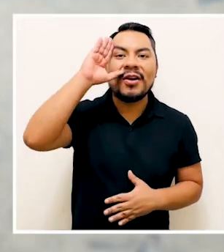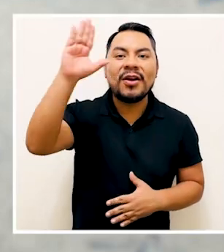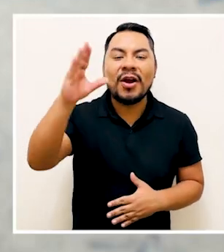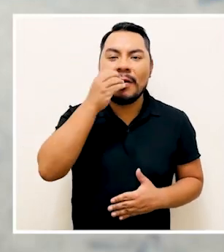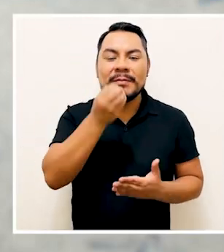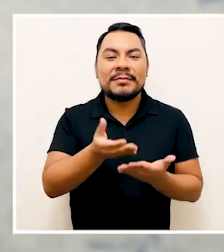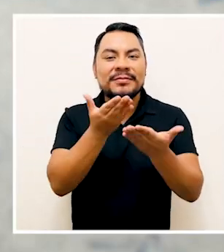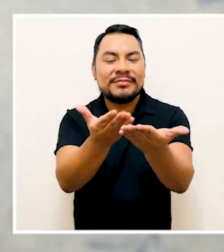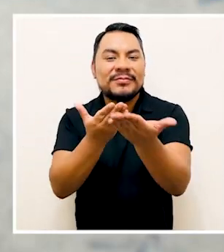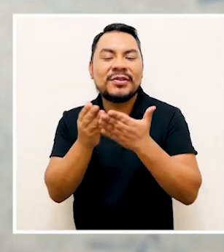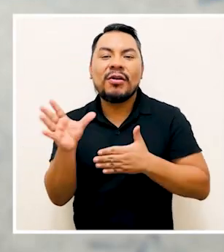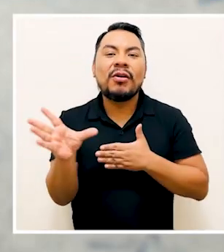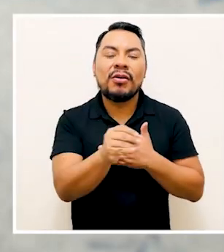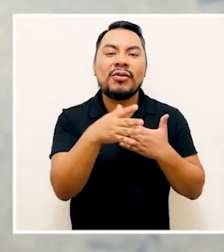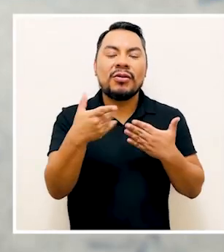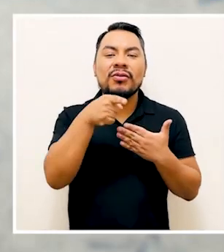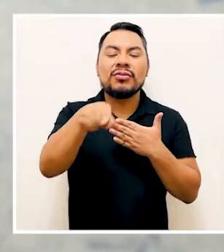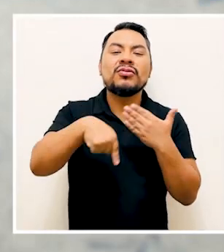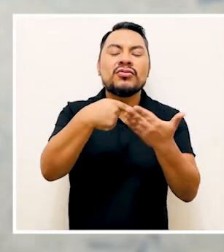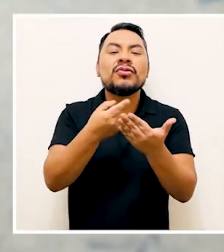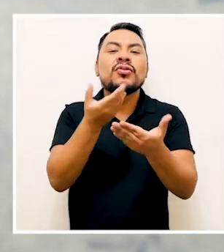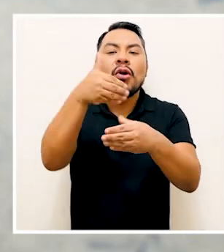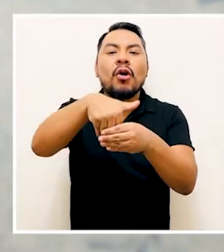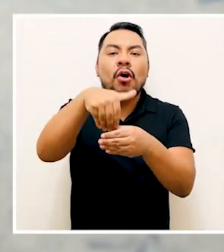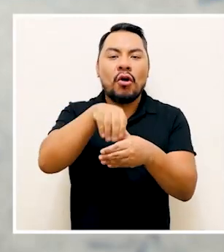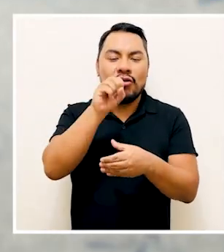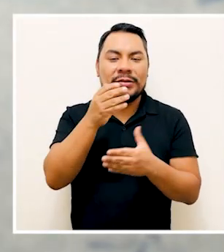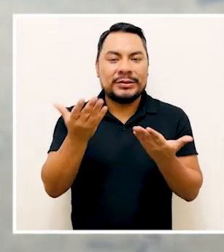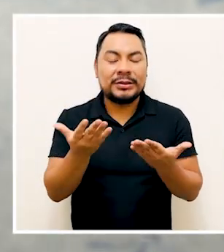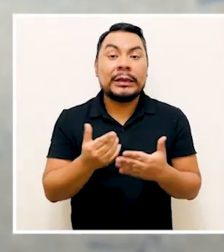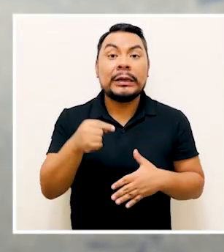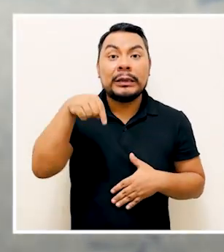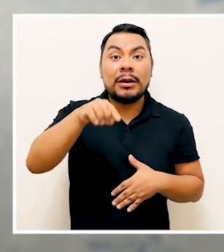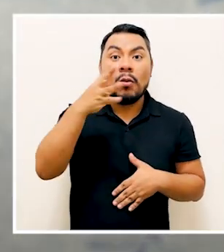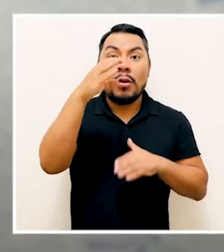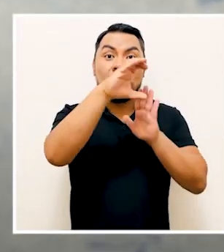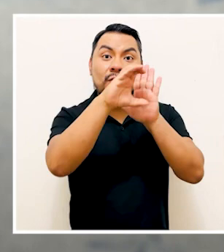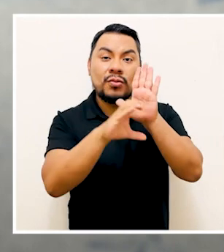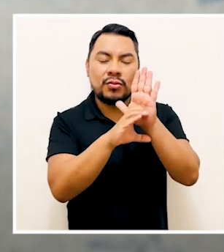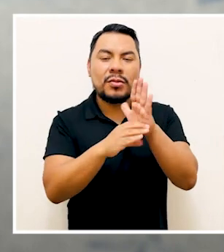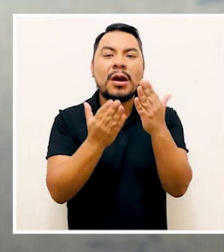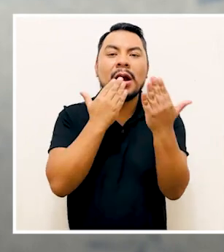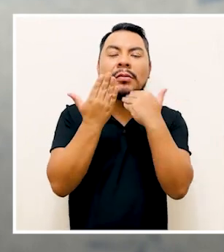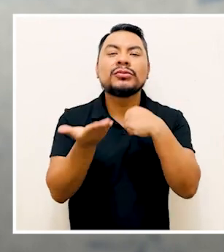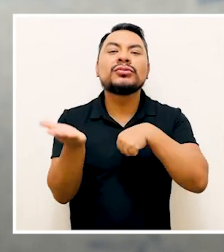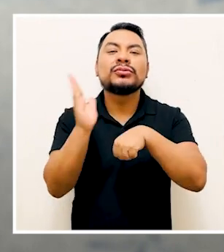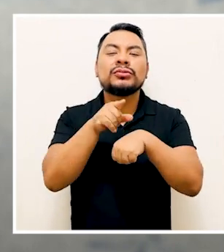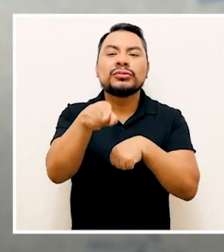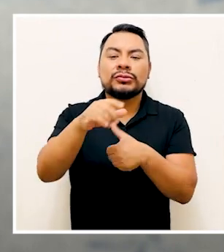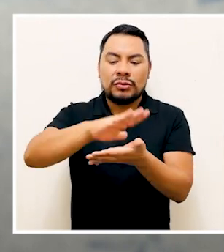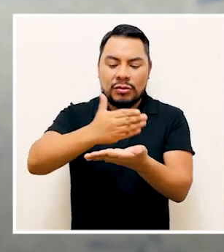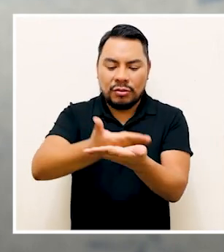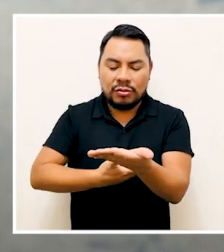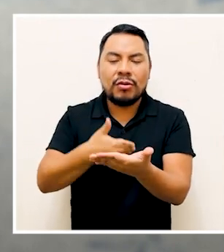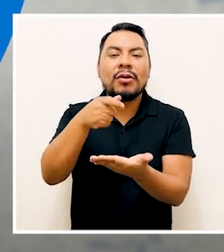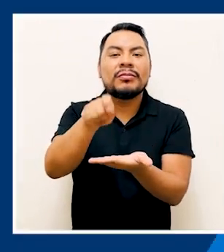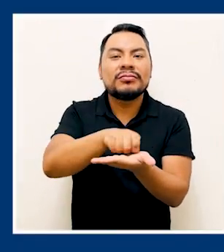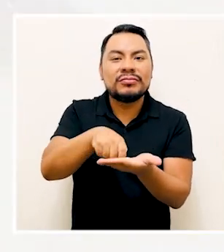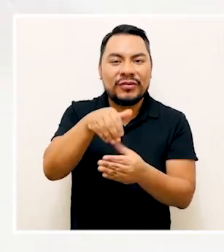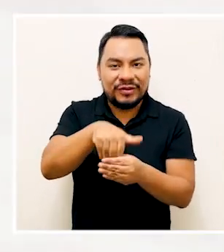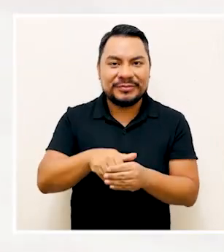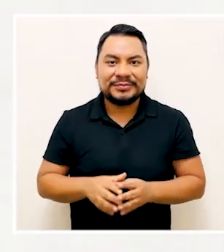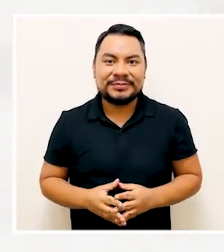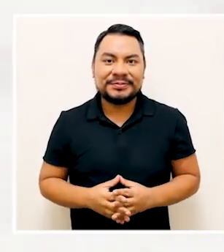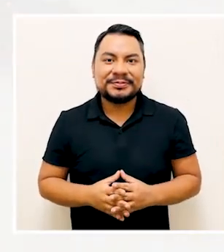Hola, bienvenidas y bienvenidos al Diccionario Electoral de la OMPE. En este cuarto capítulo hablaremos sobre la cédula de sufragio.